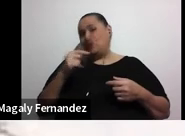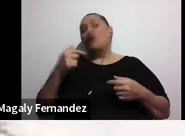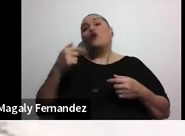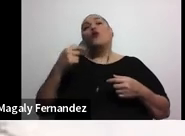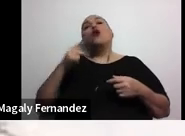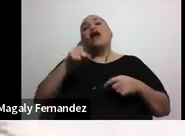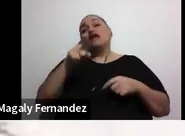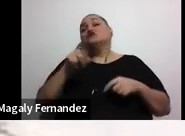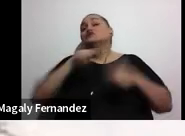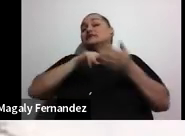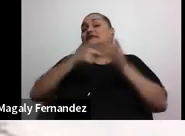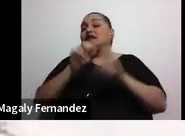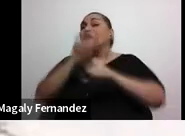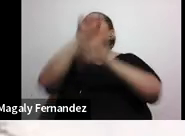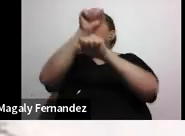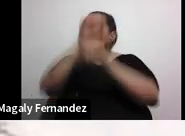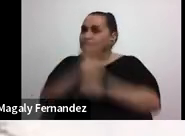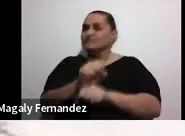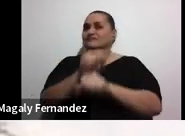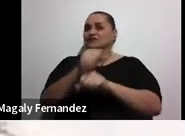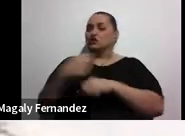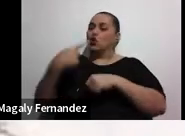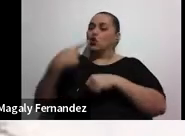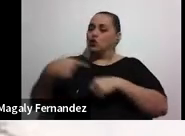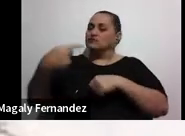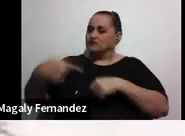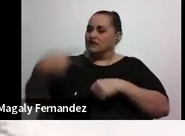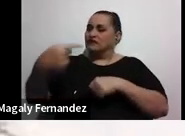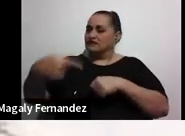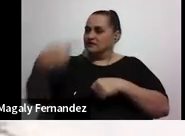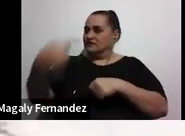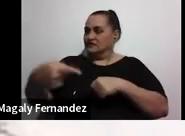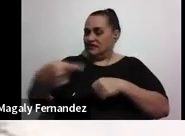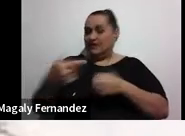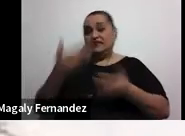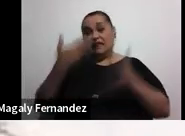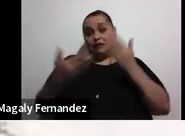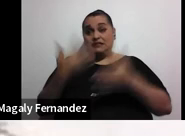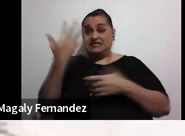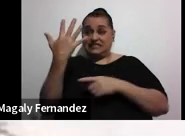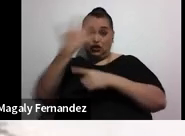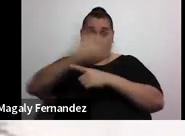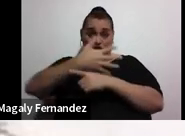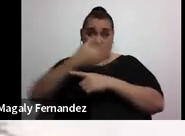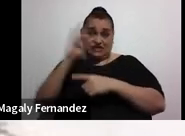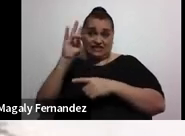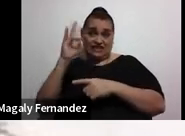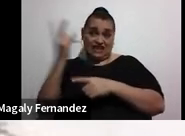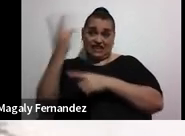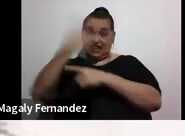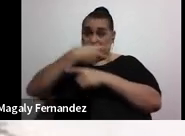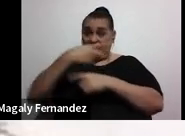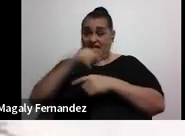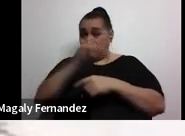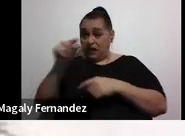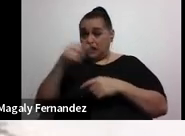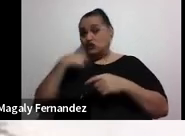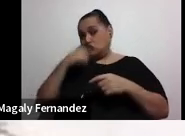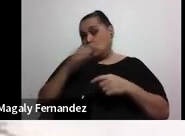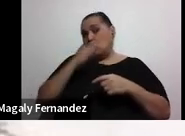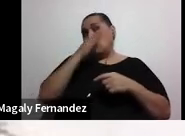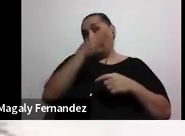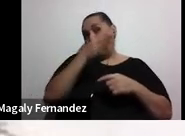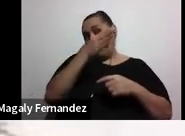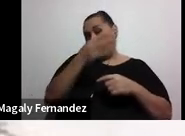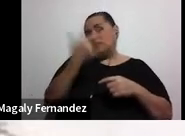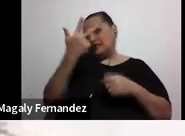hábito por hacerlo constante de repente si de los cinco días que siete días de la semana fumé tres perfecto la